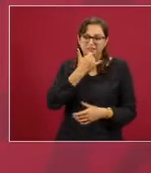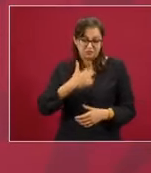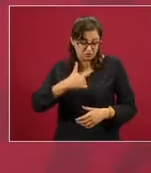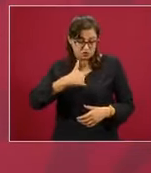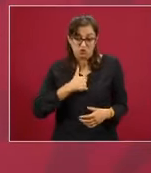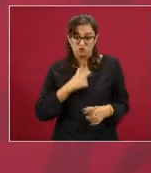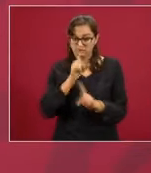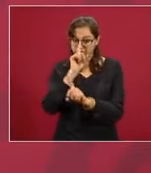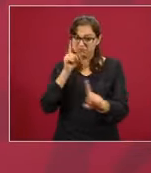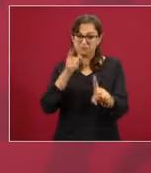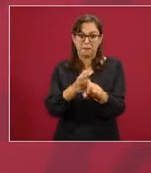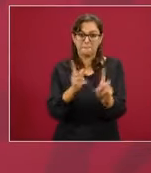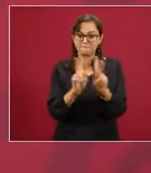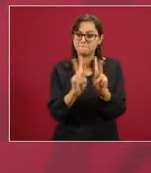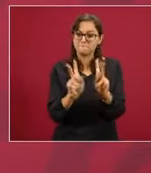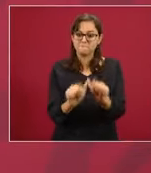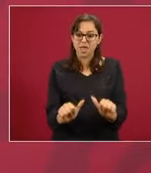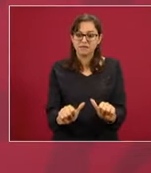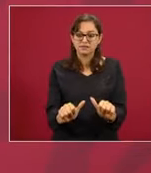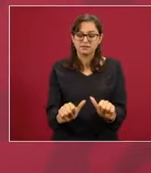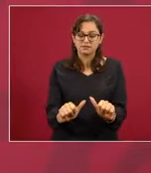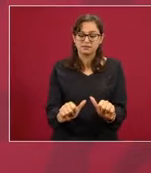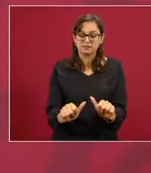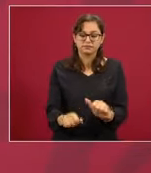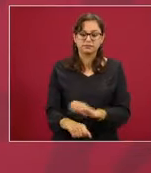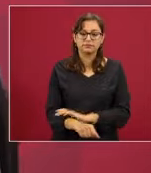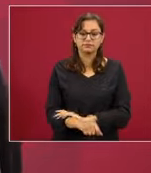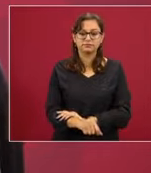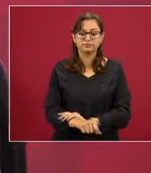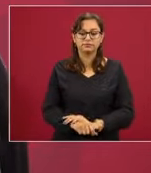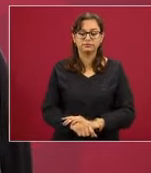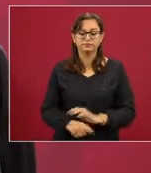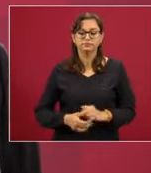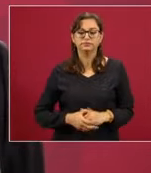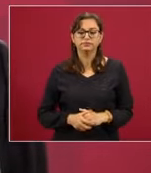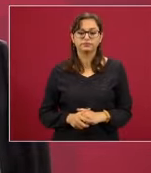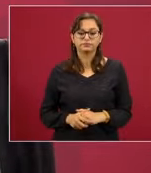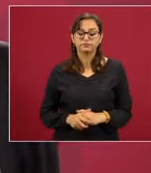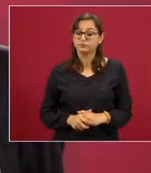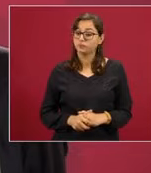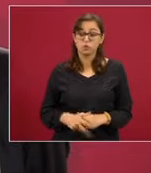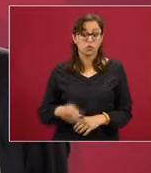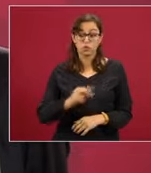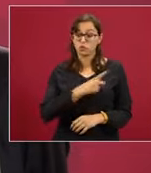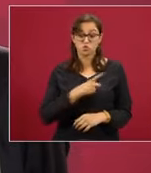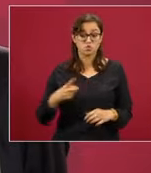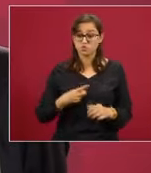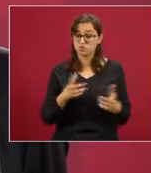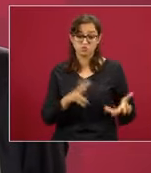entonces no debe de haber violencia